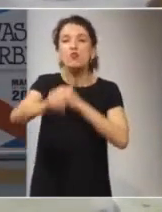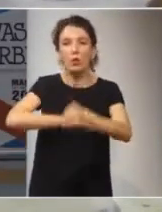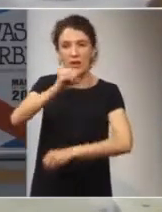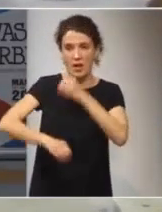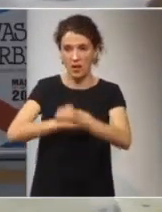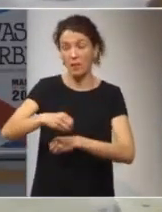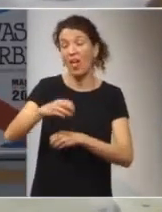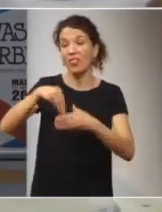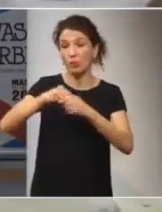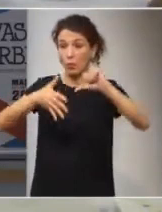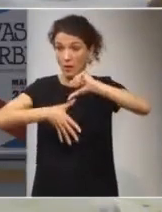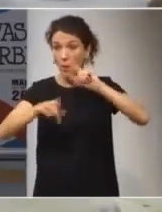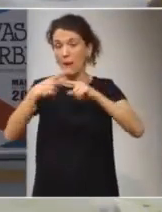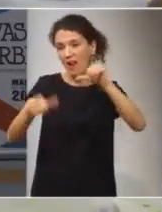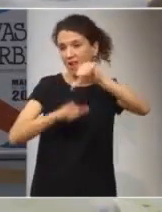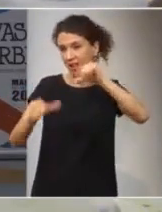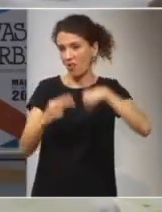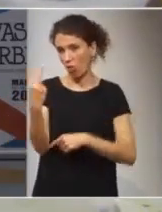para América Latina y el Caribe.